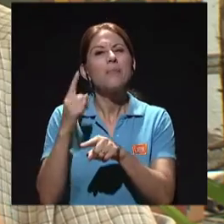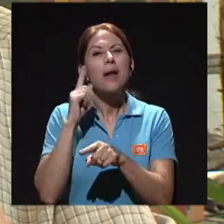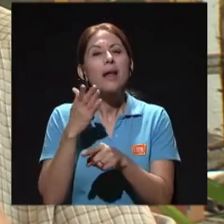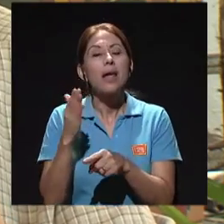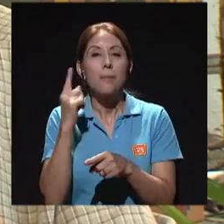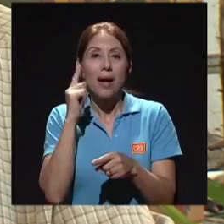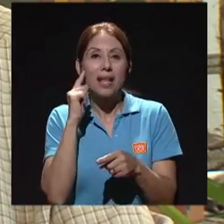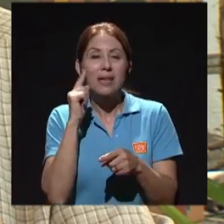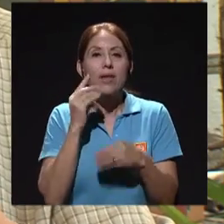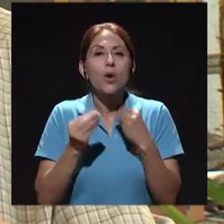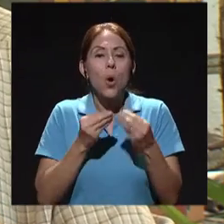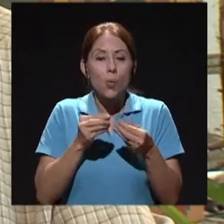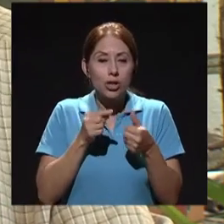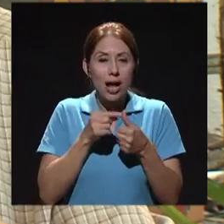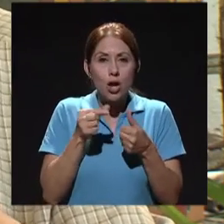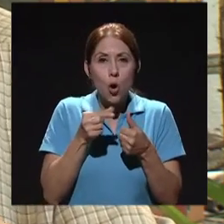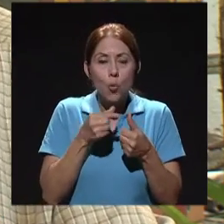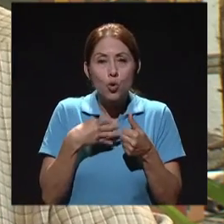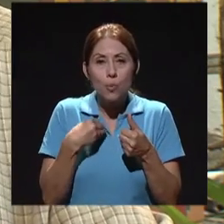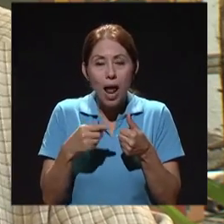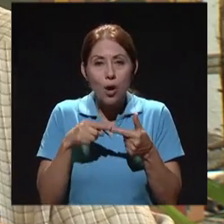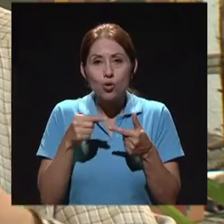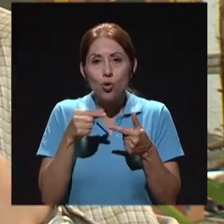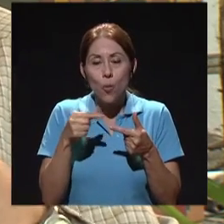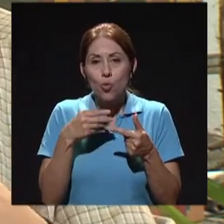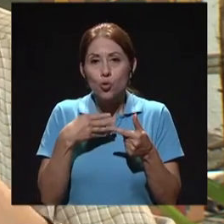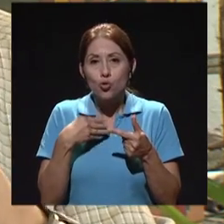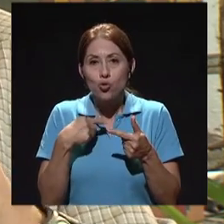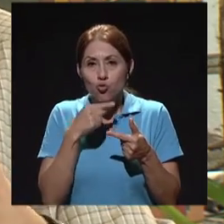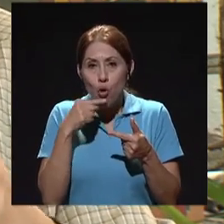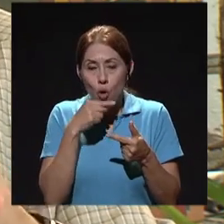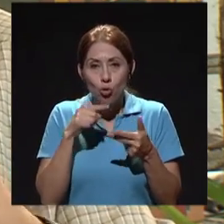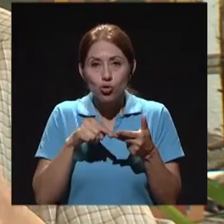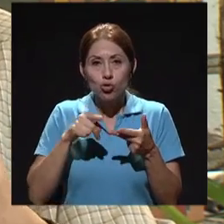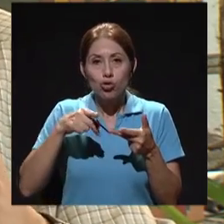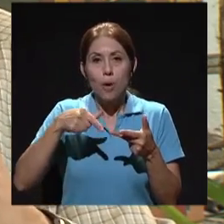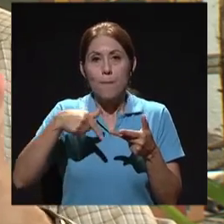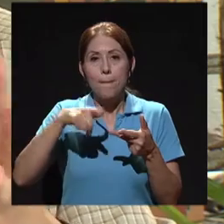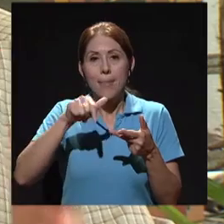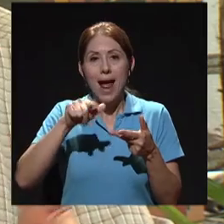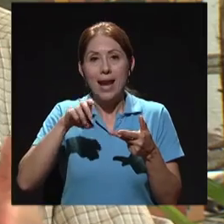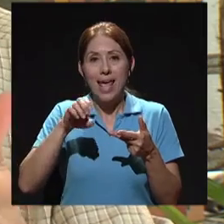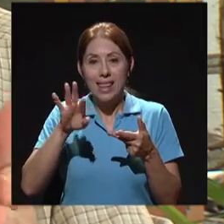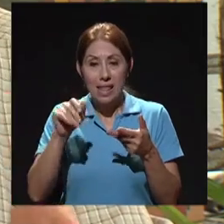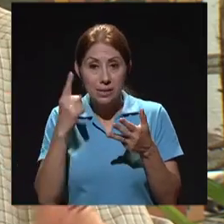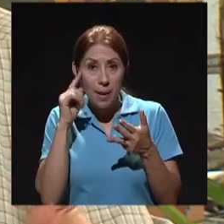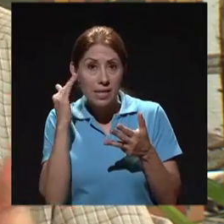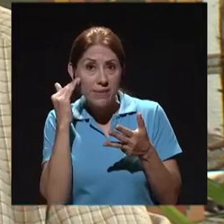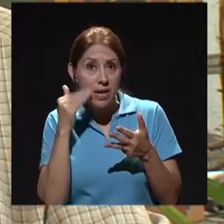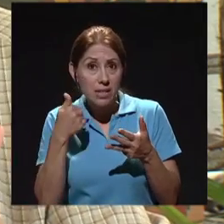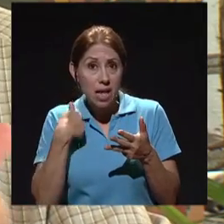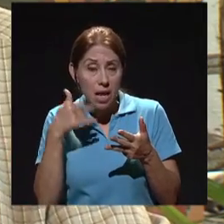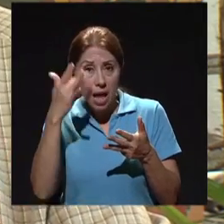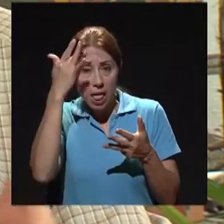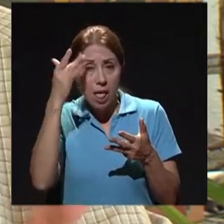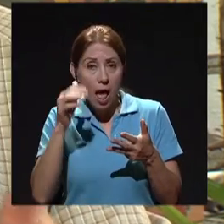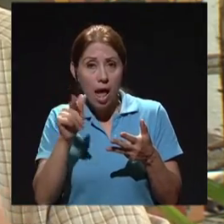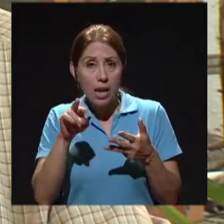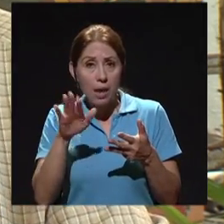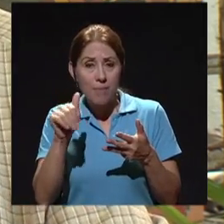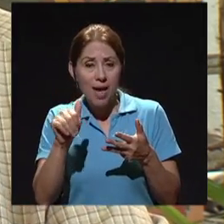los glóbulos blancos, los glóbulos rojos, las plaquetas, la hemoglobina, eso hay que procesarlo, digamos, en las primeras